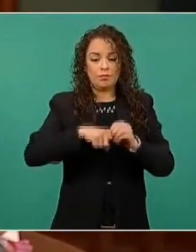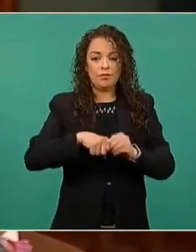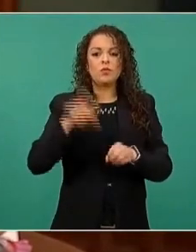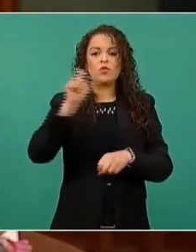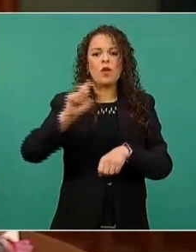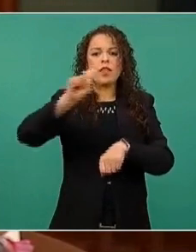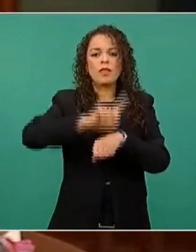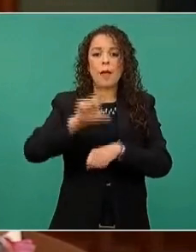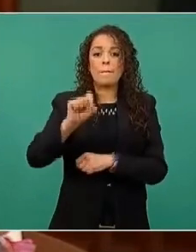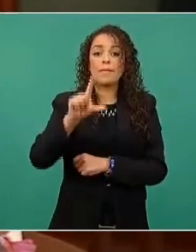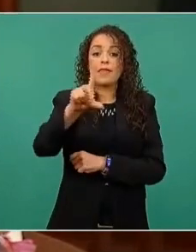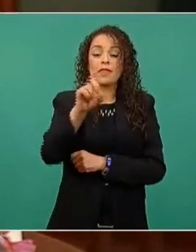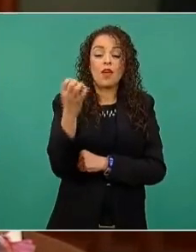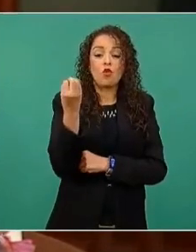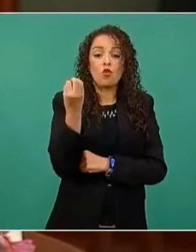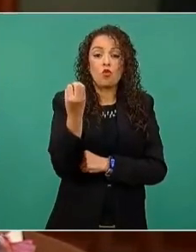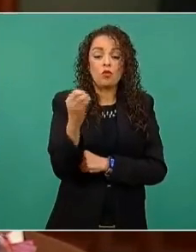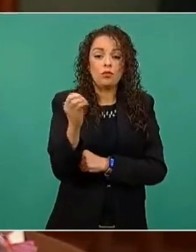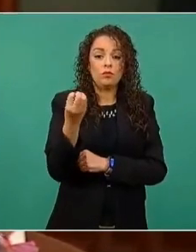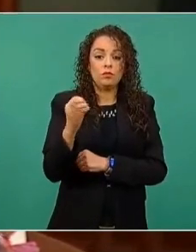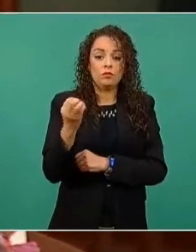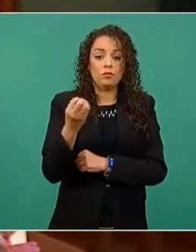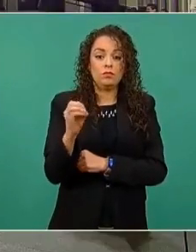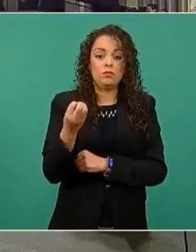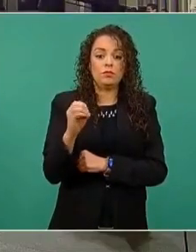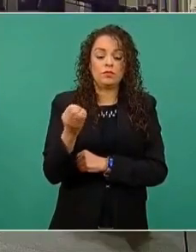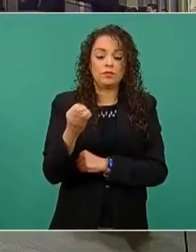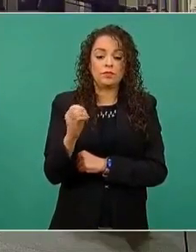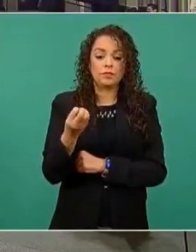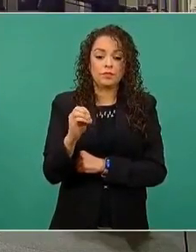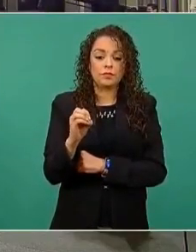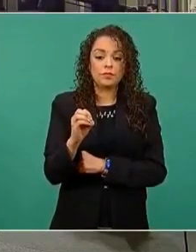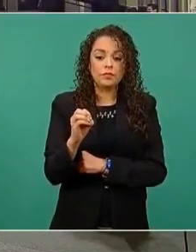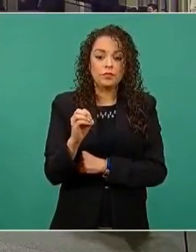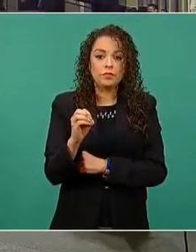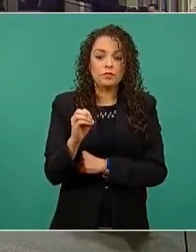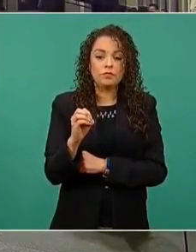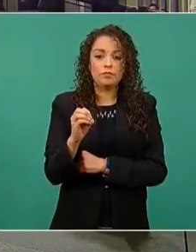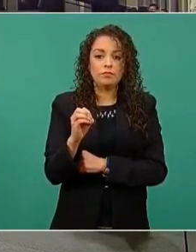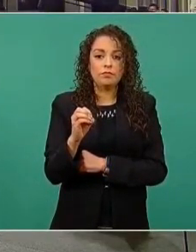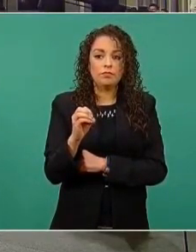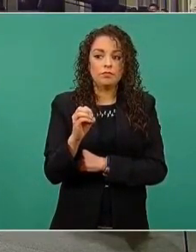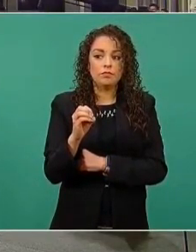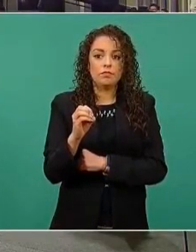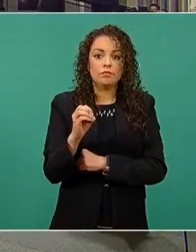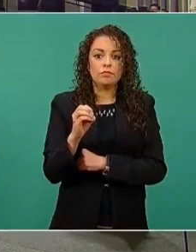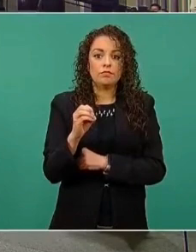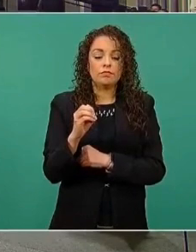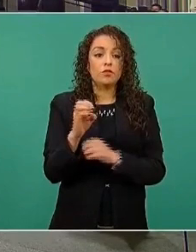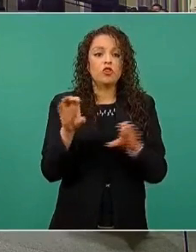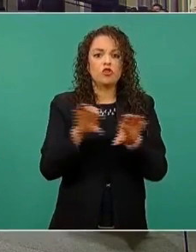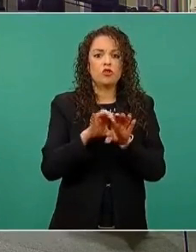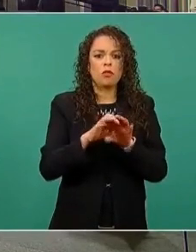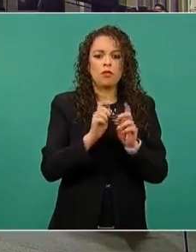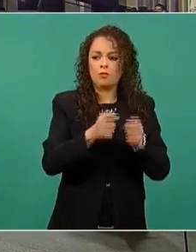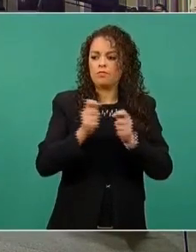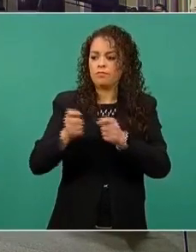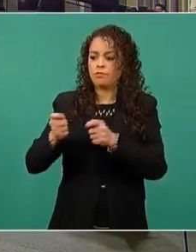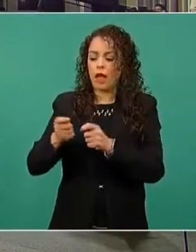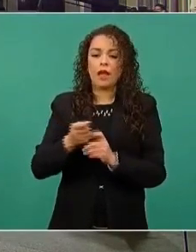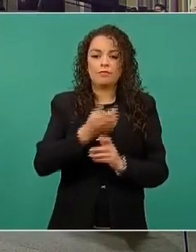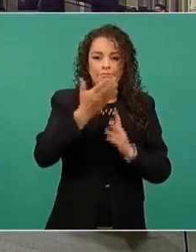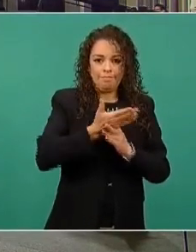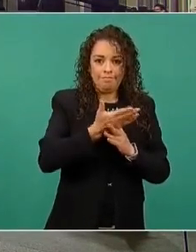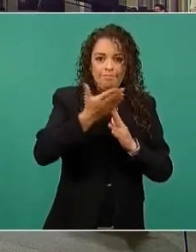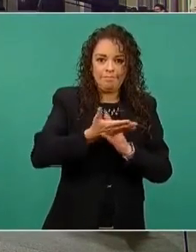específico, dividió la entrega de los retroactivos, porque ese fue el informe que entregó,